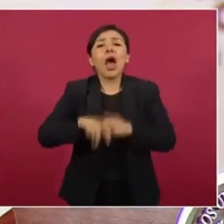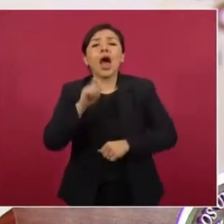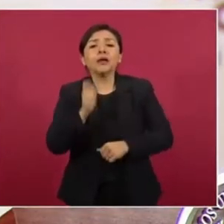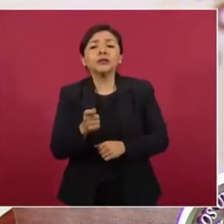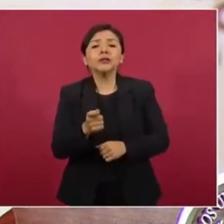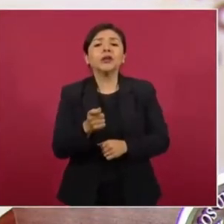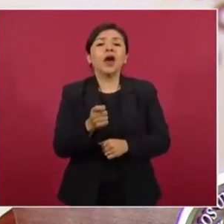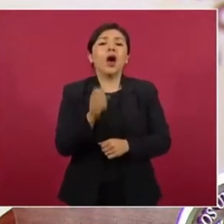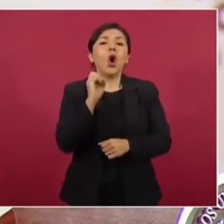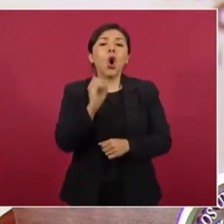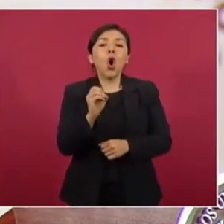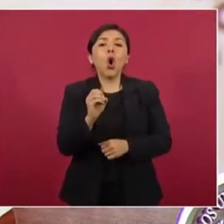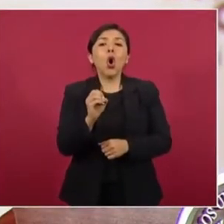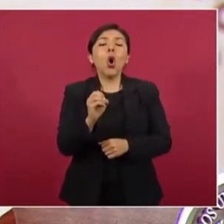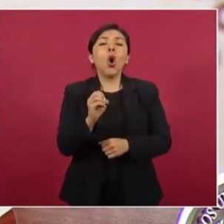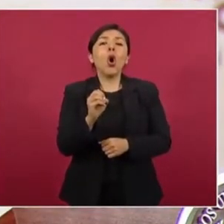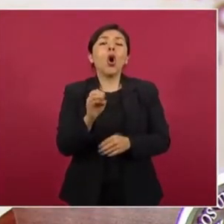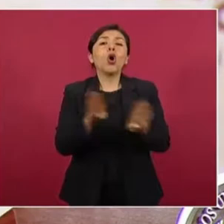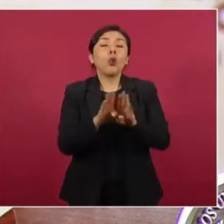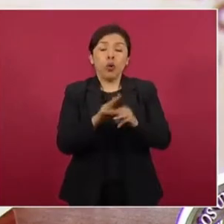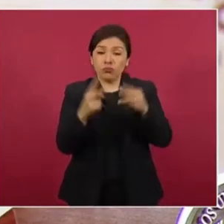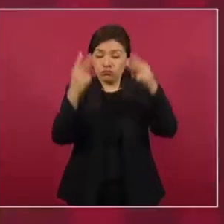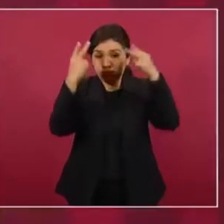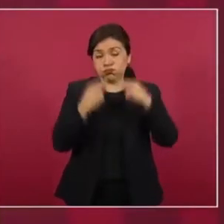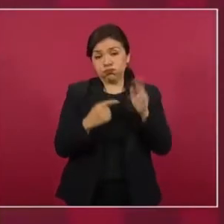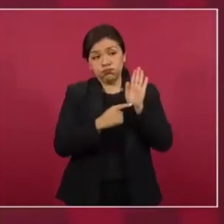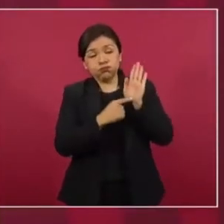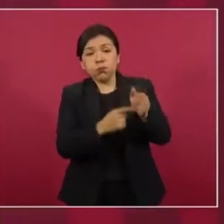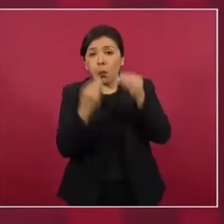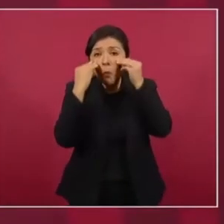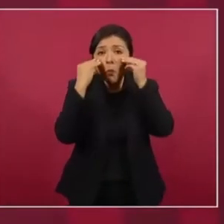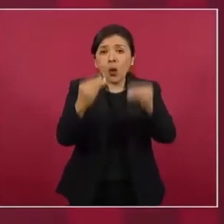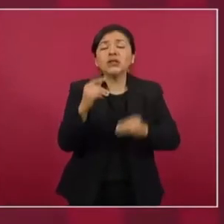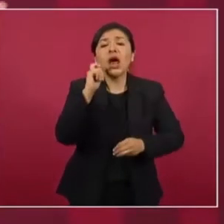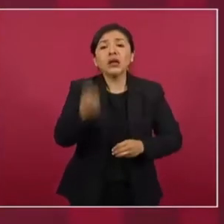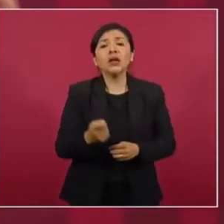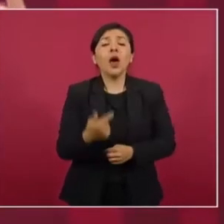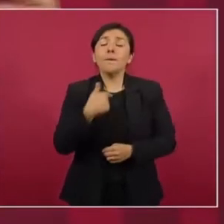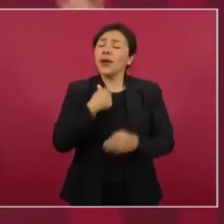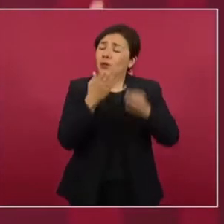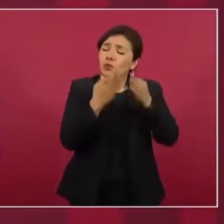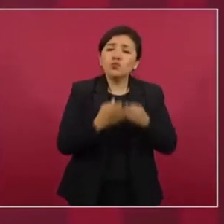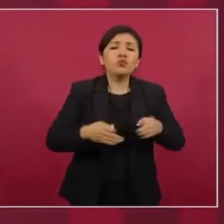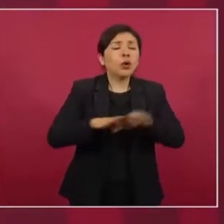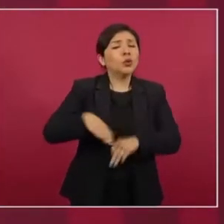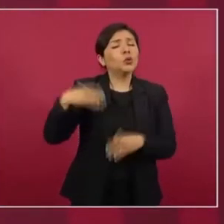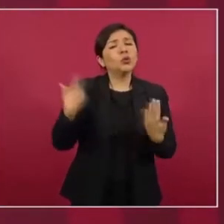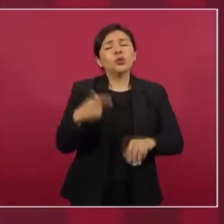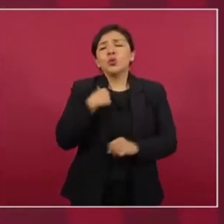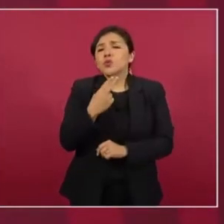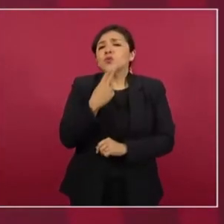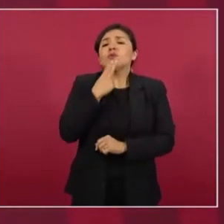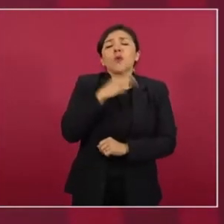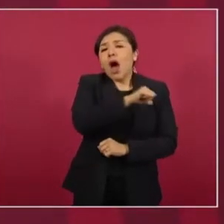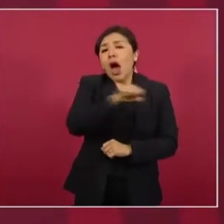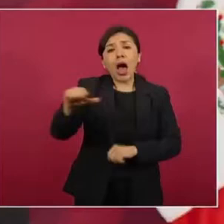de pantalla el que les importa mucho la energía limpia,